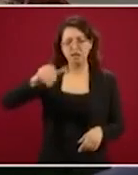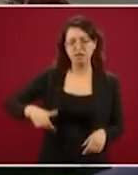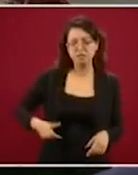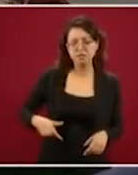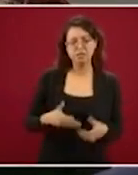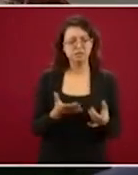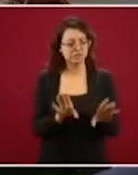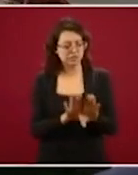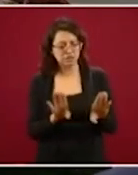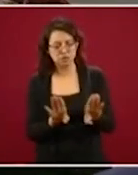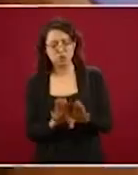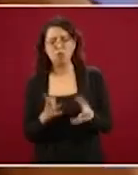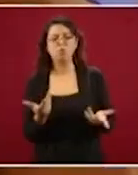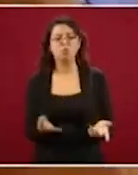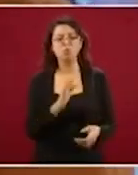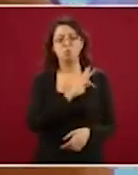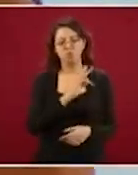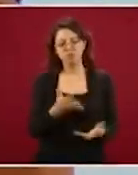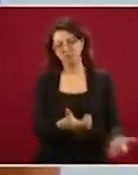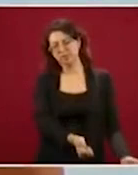método del rescate.